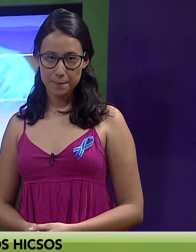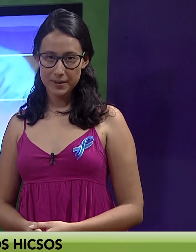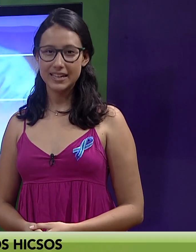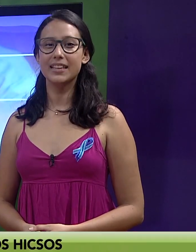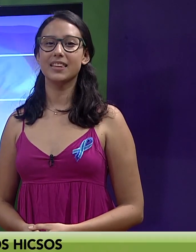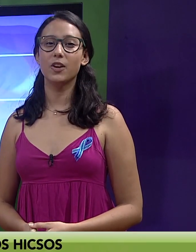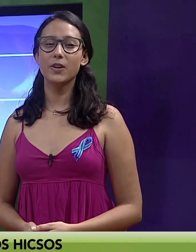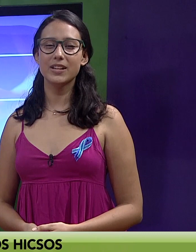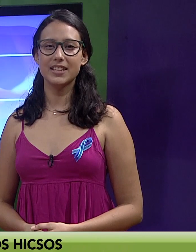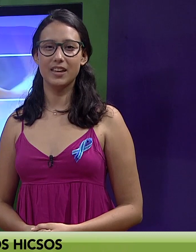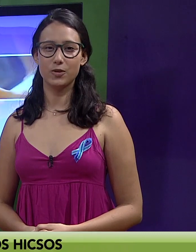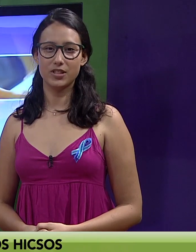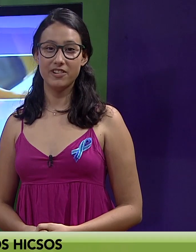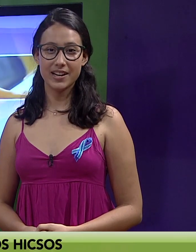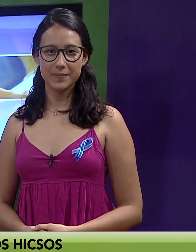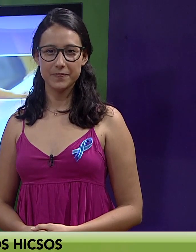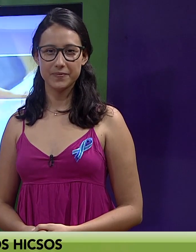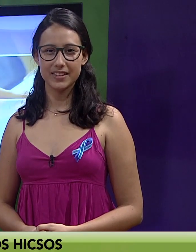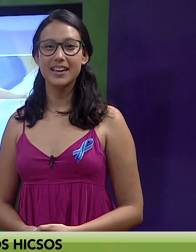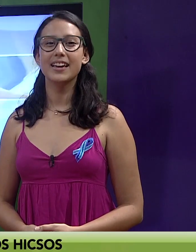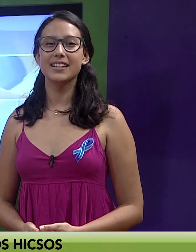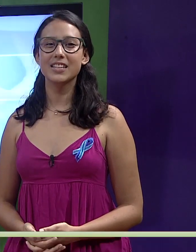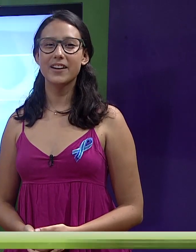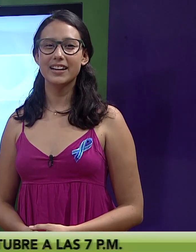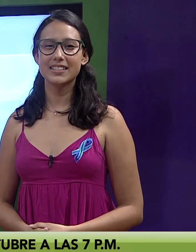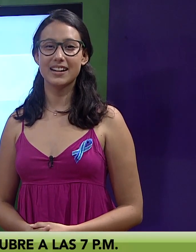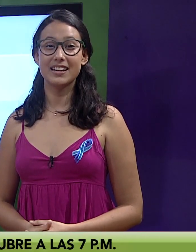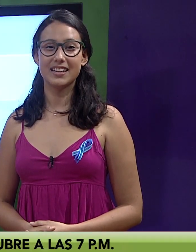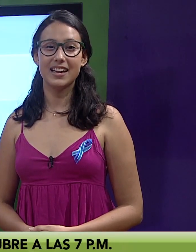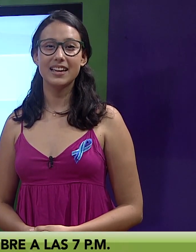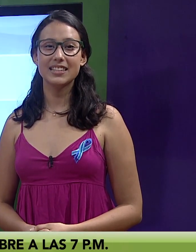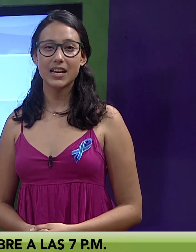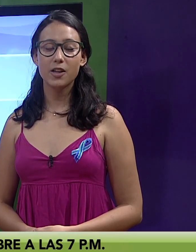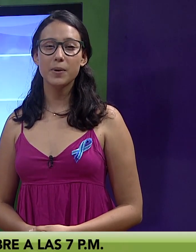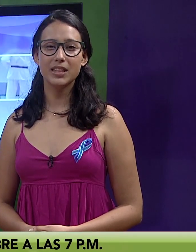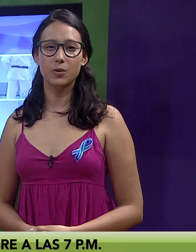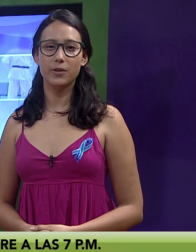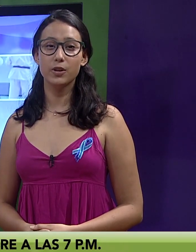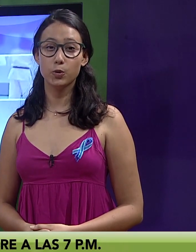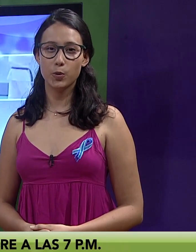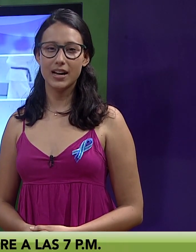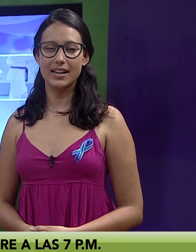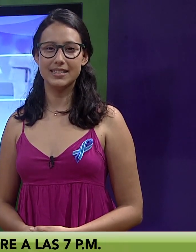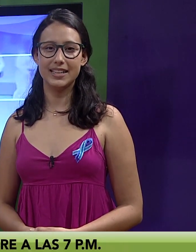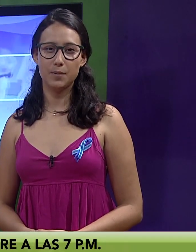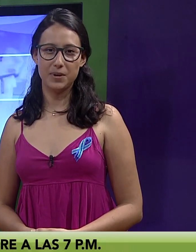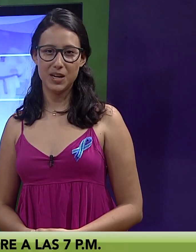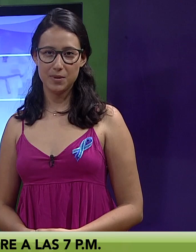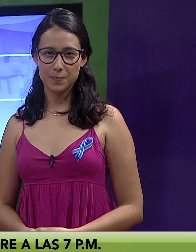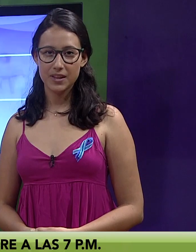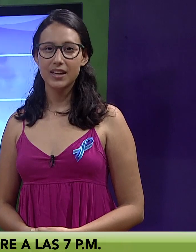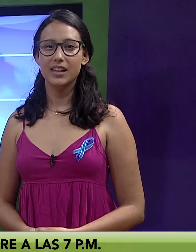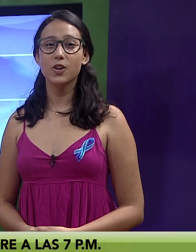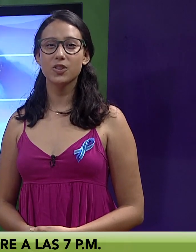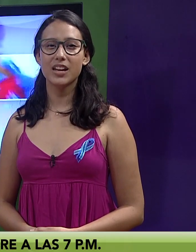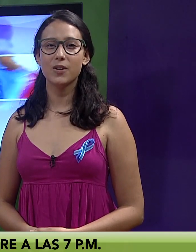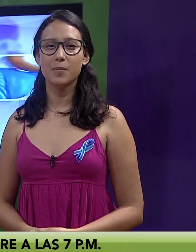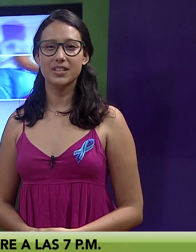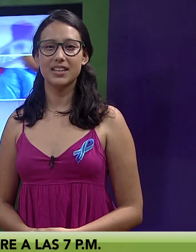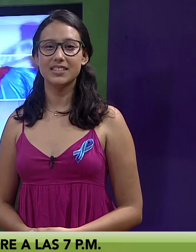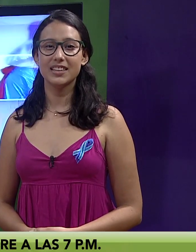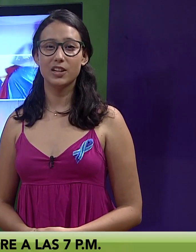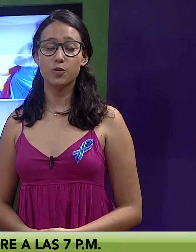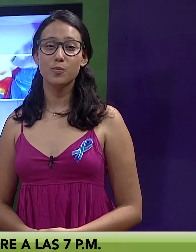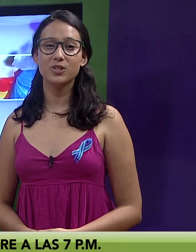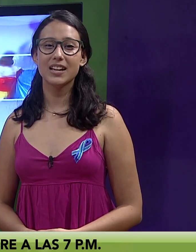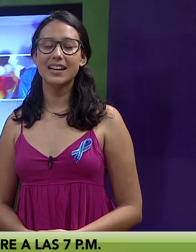PIAM, de la Universidad de Costa Rica. Este baile se realizará el sábado 29 de octubre a las 7 pm y contará con